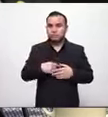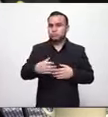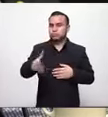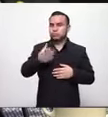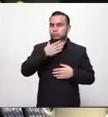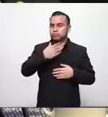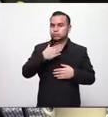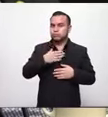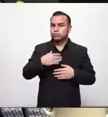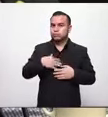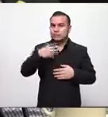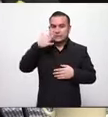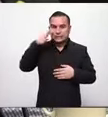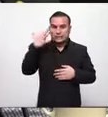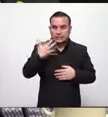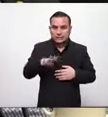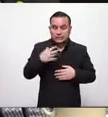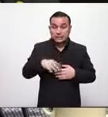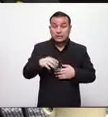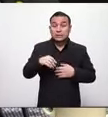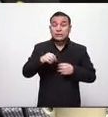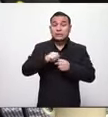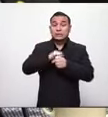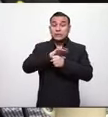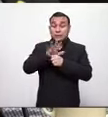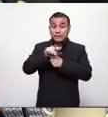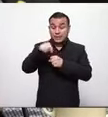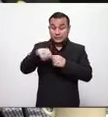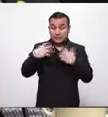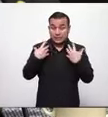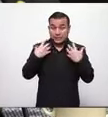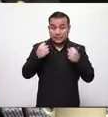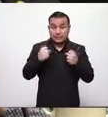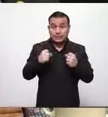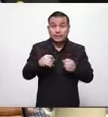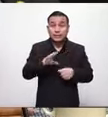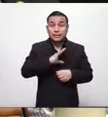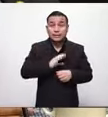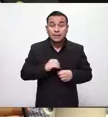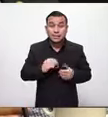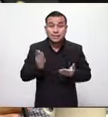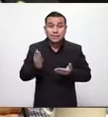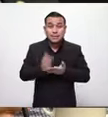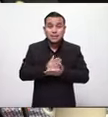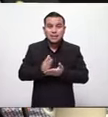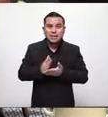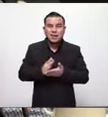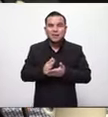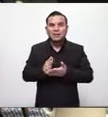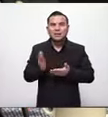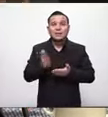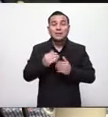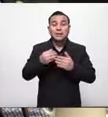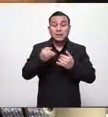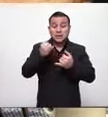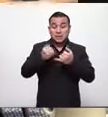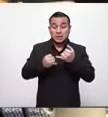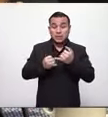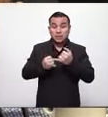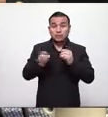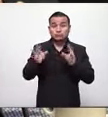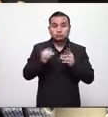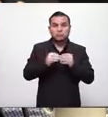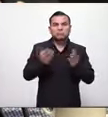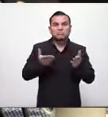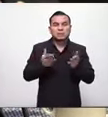de salud que ni hemos terminado esta reunión cuando ellos ya